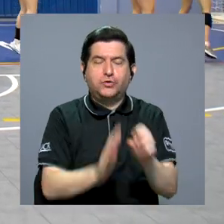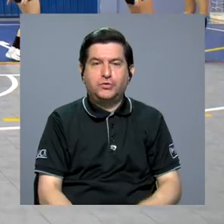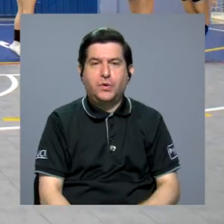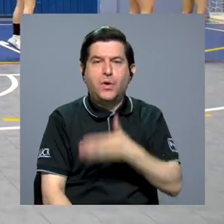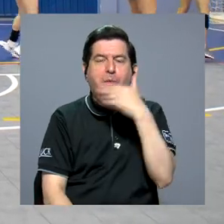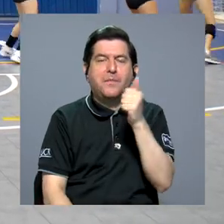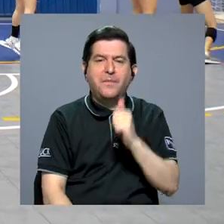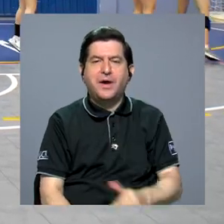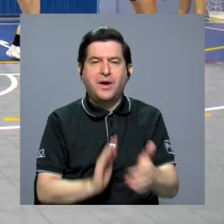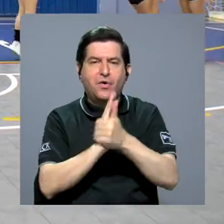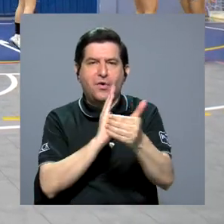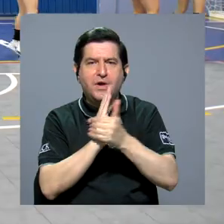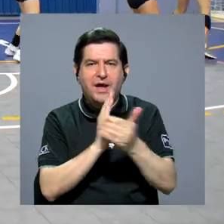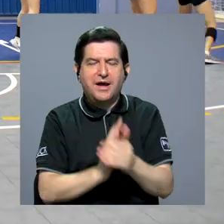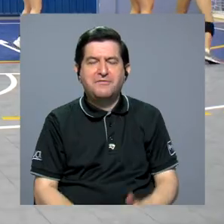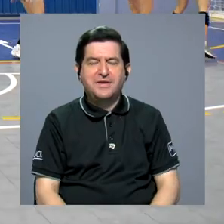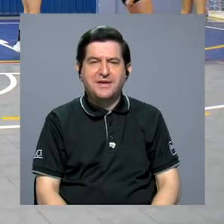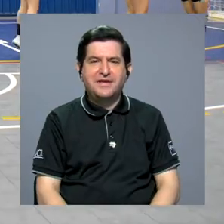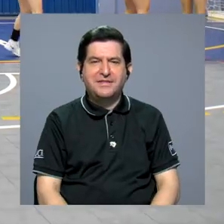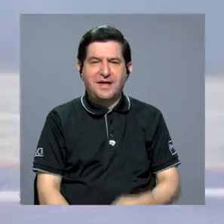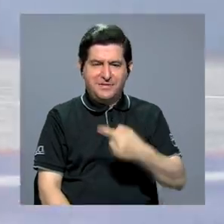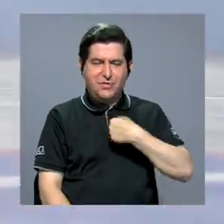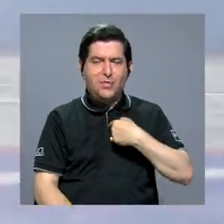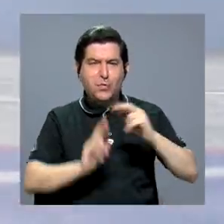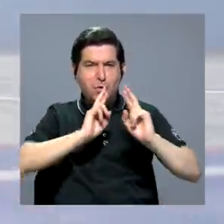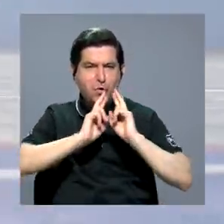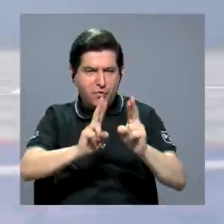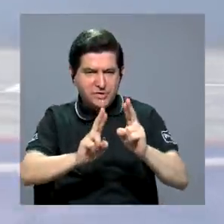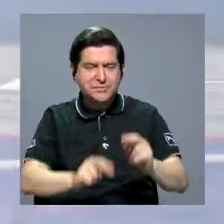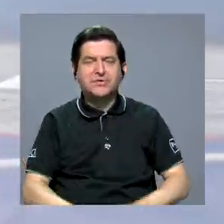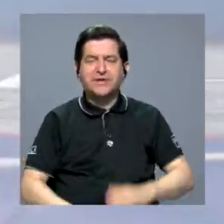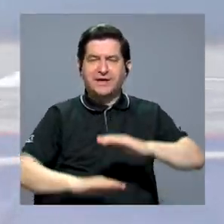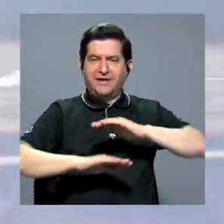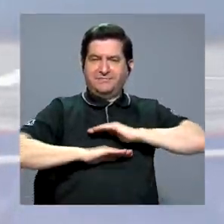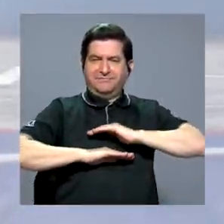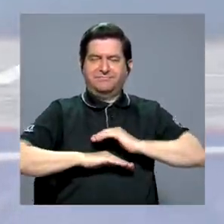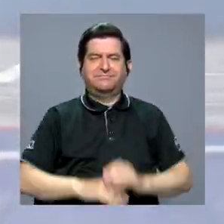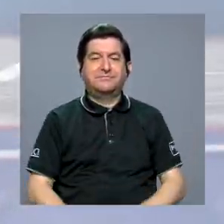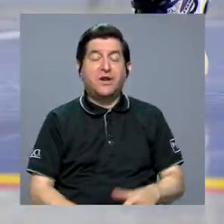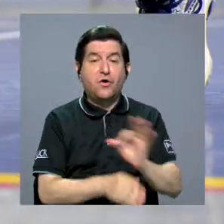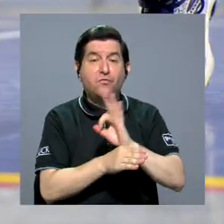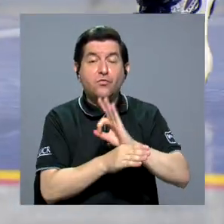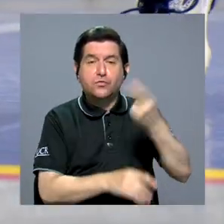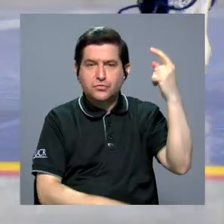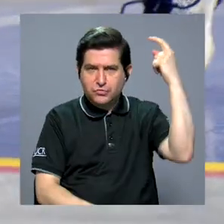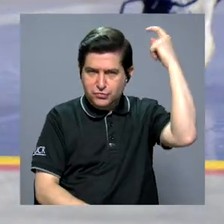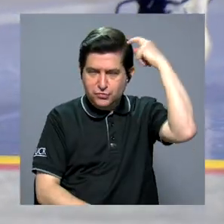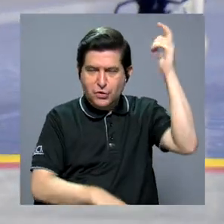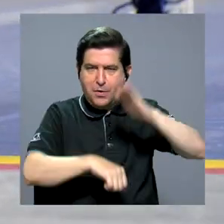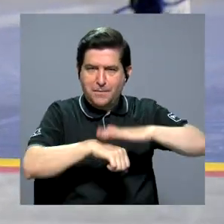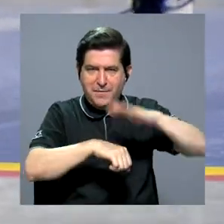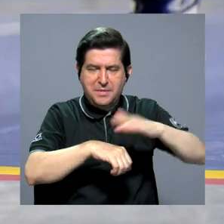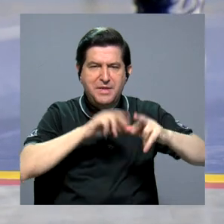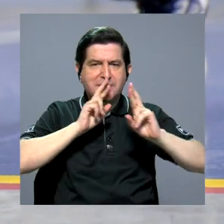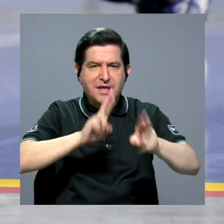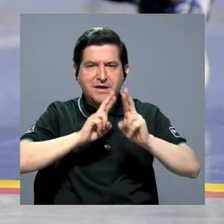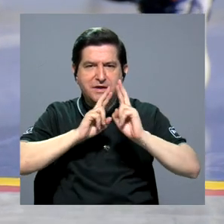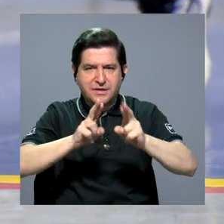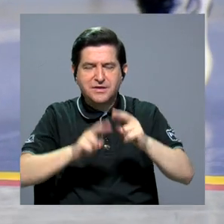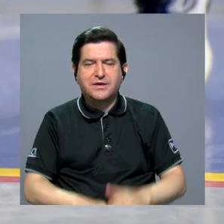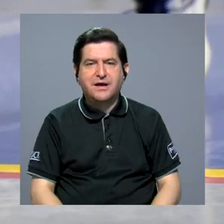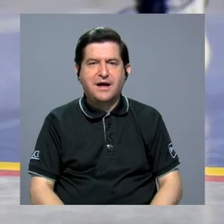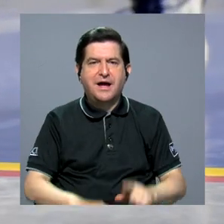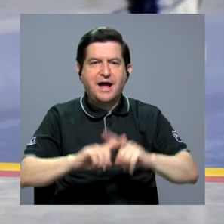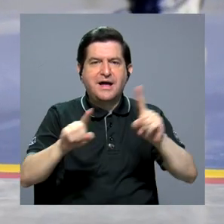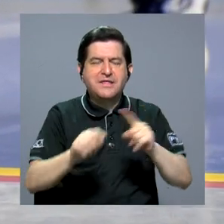se mejora nuestra capacidad de recompensa o de respuesta a la recompensa. Esto es una función del cerebro que nos permite responder a